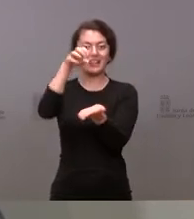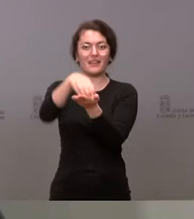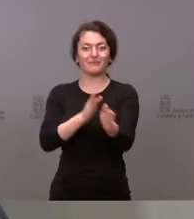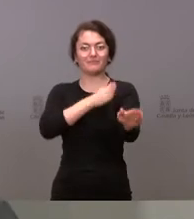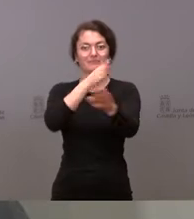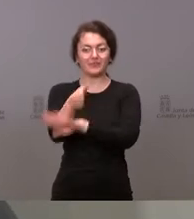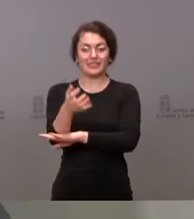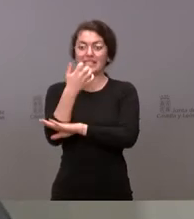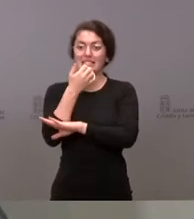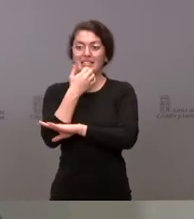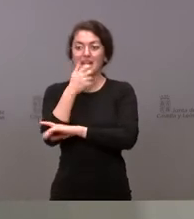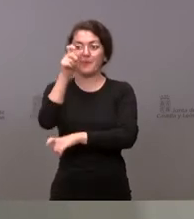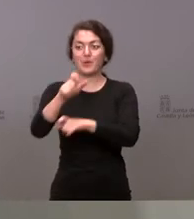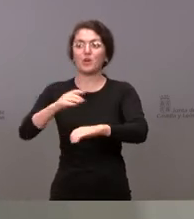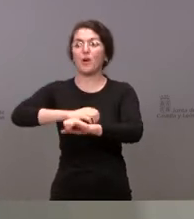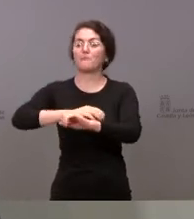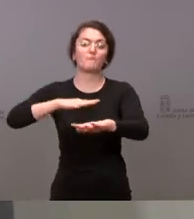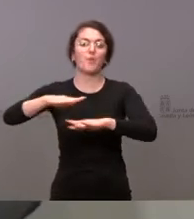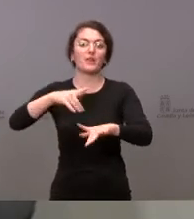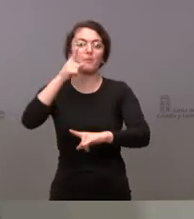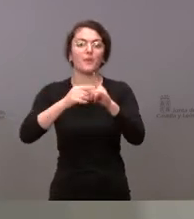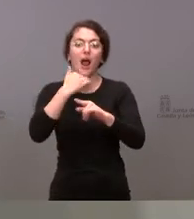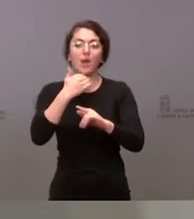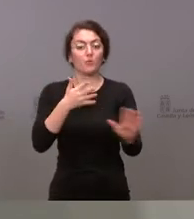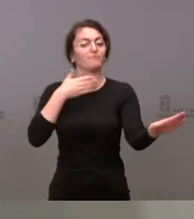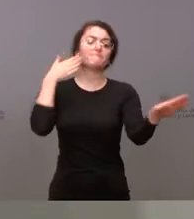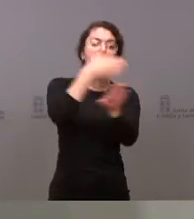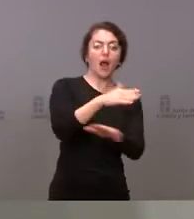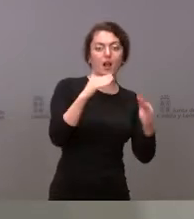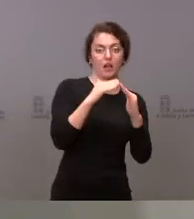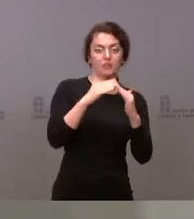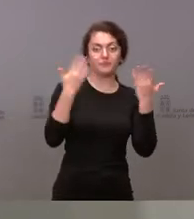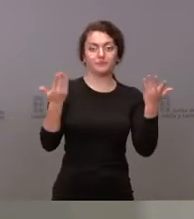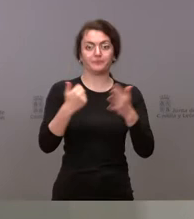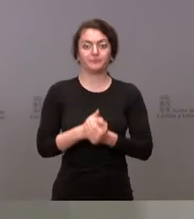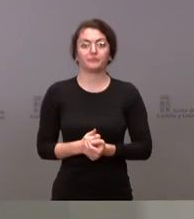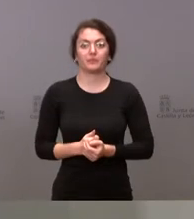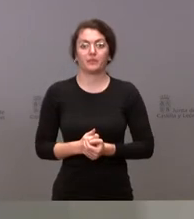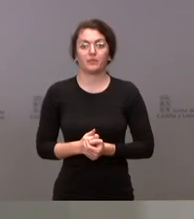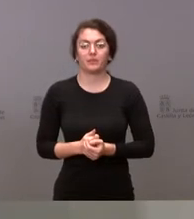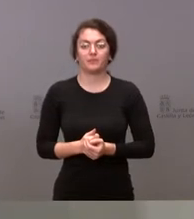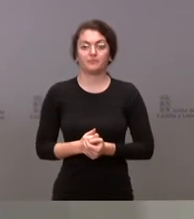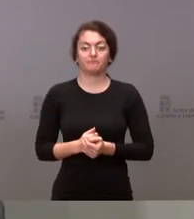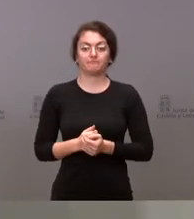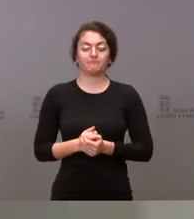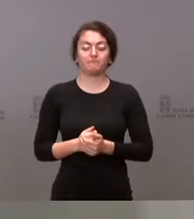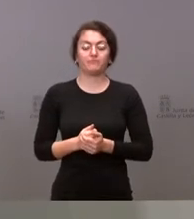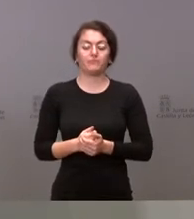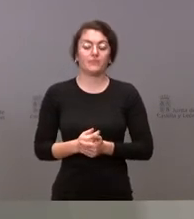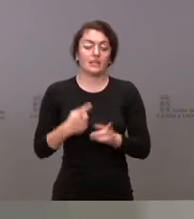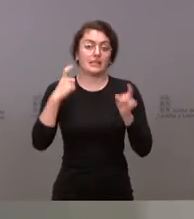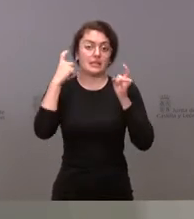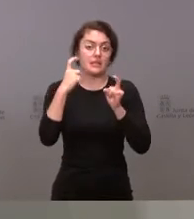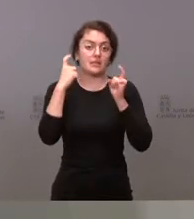mover o tiene problemas, fuimos a su domicilio. Por tanto, estamos intentando responder también